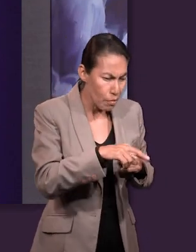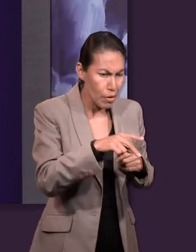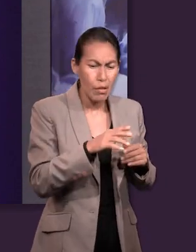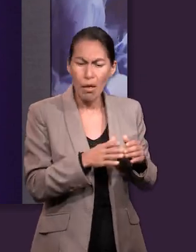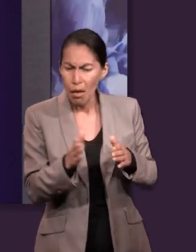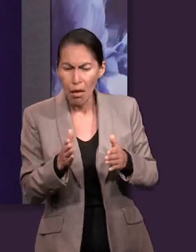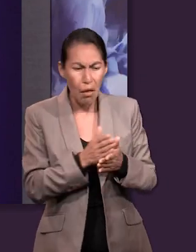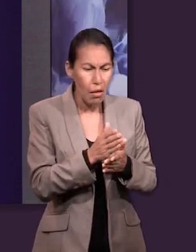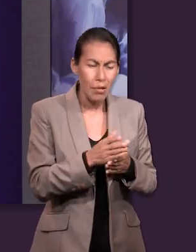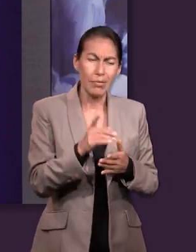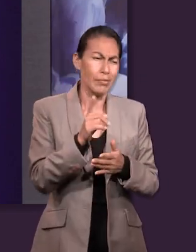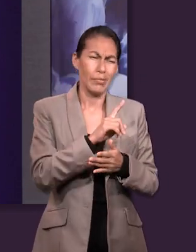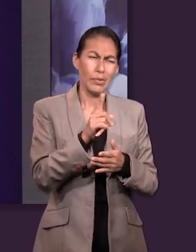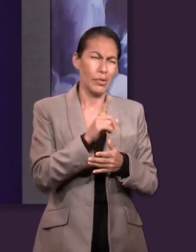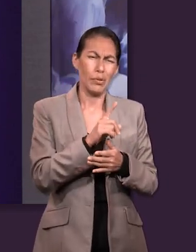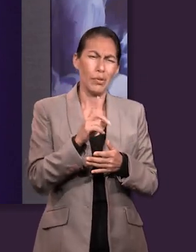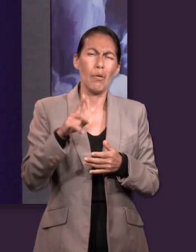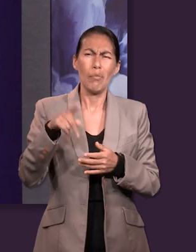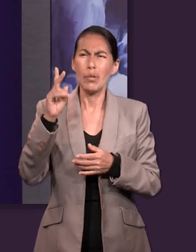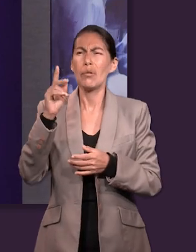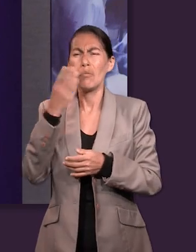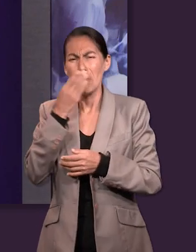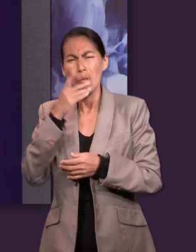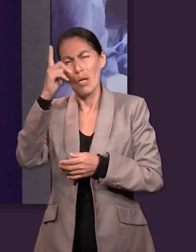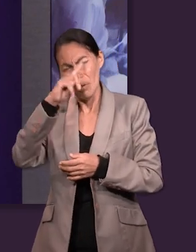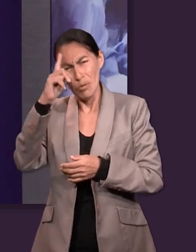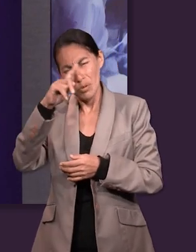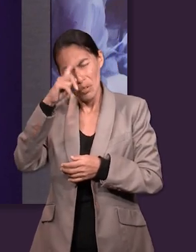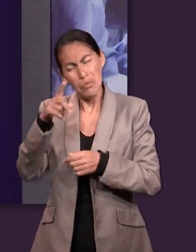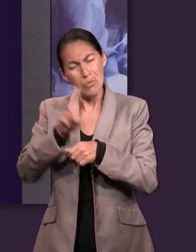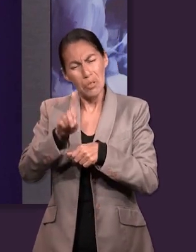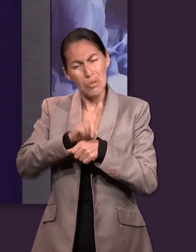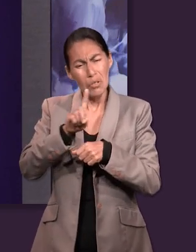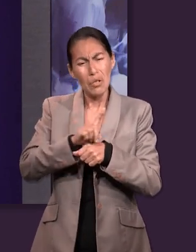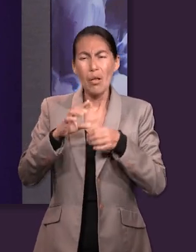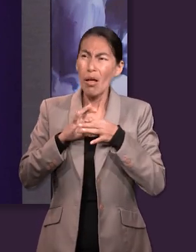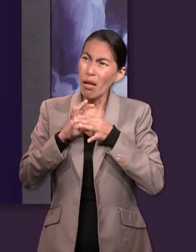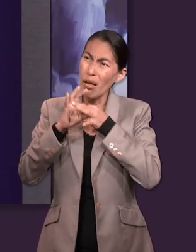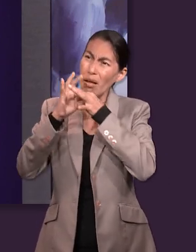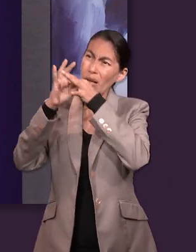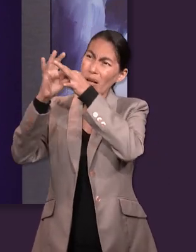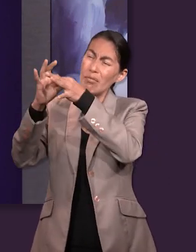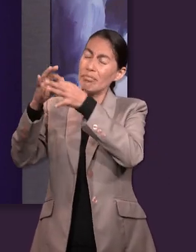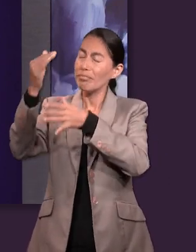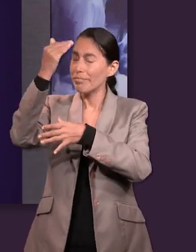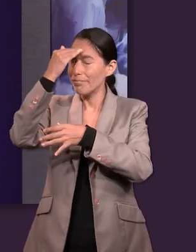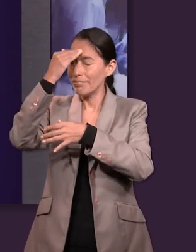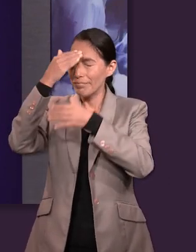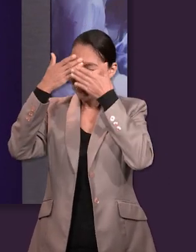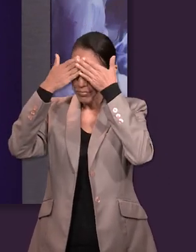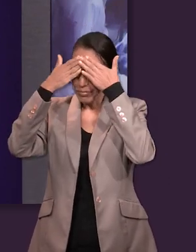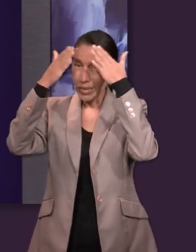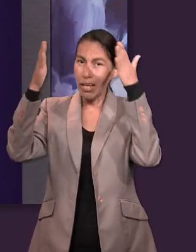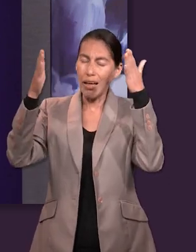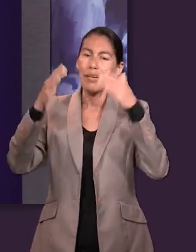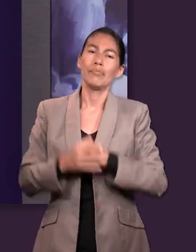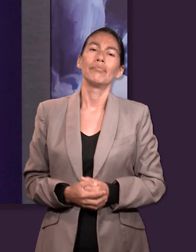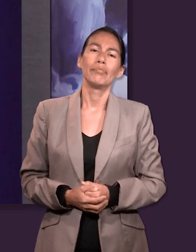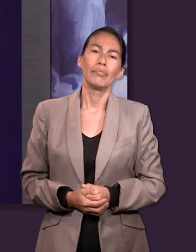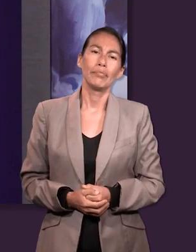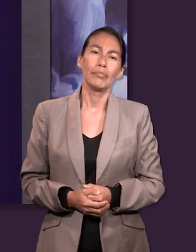principios y esa guía que uno en la relación espiritual desarrolla con Dios. Entonces, hay que conocerlo.